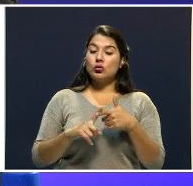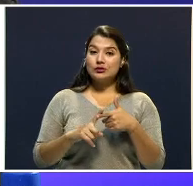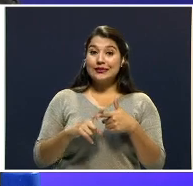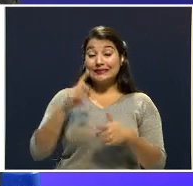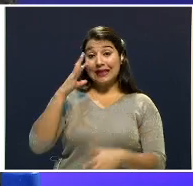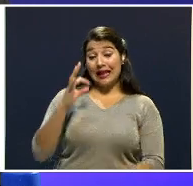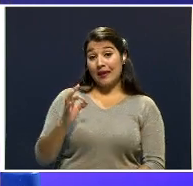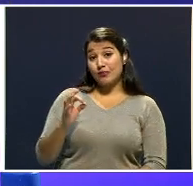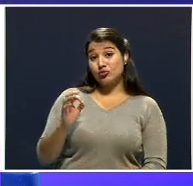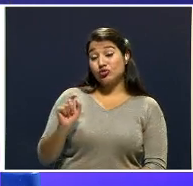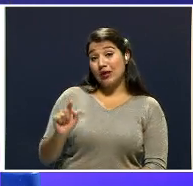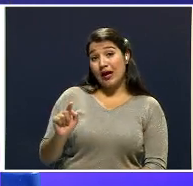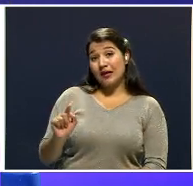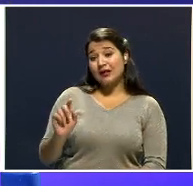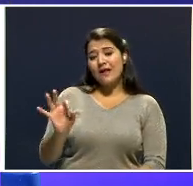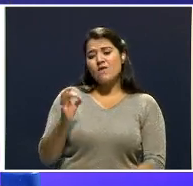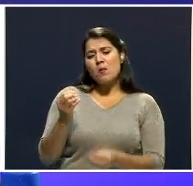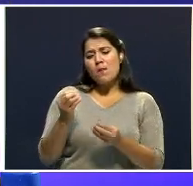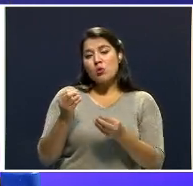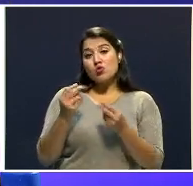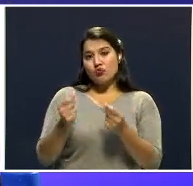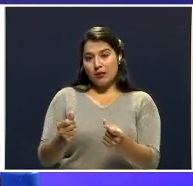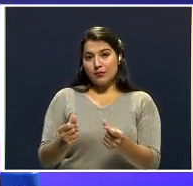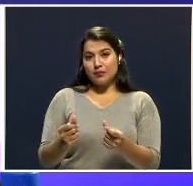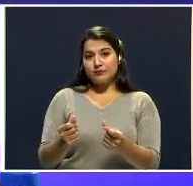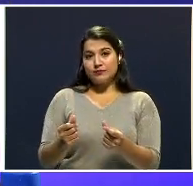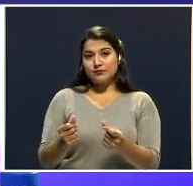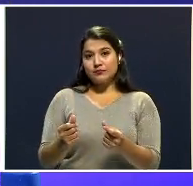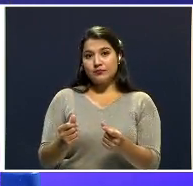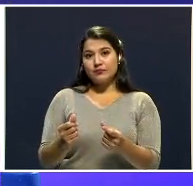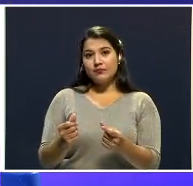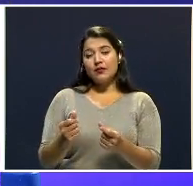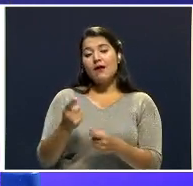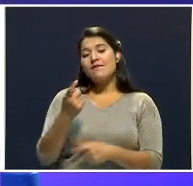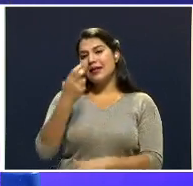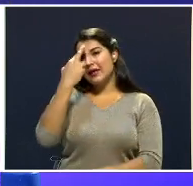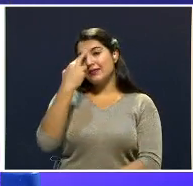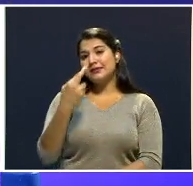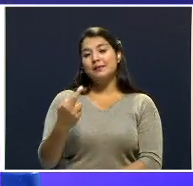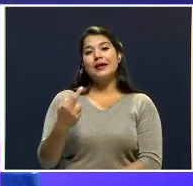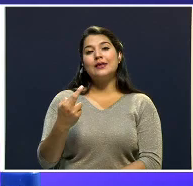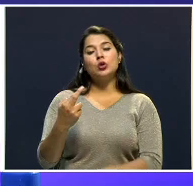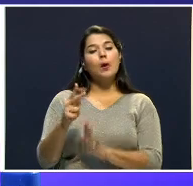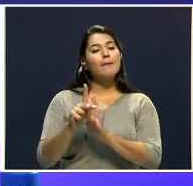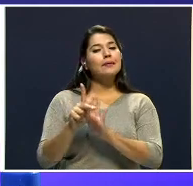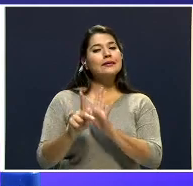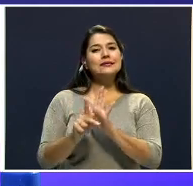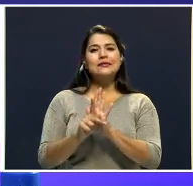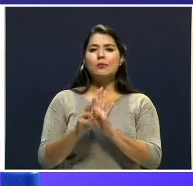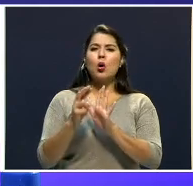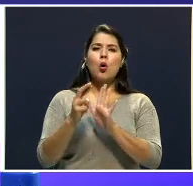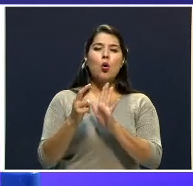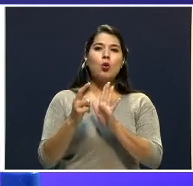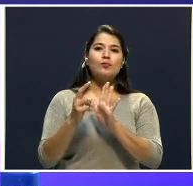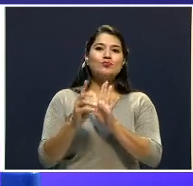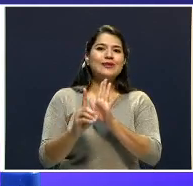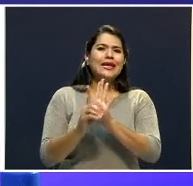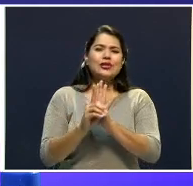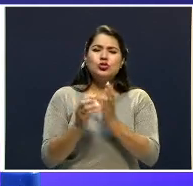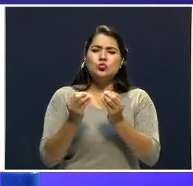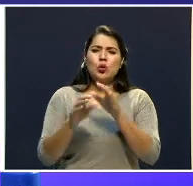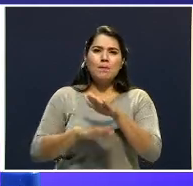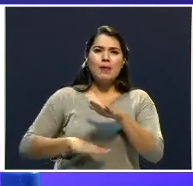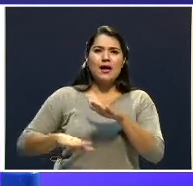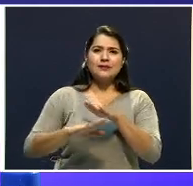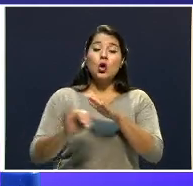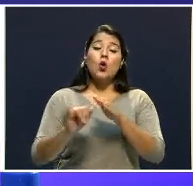así de manera muy rápida, se violaron principios fundamentales de derechos humanos, como